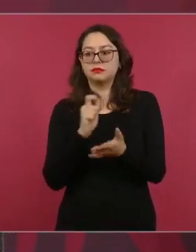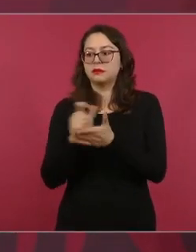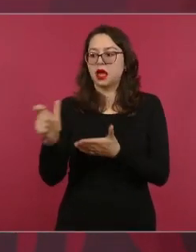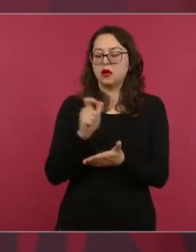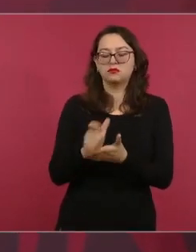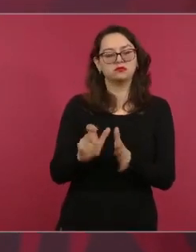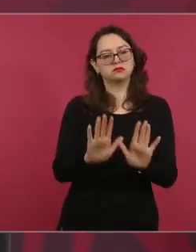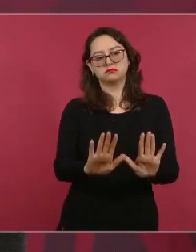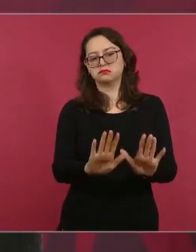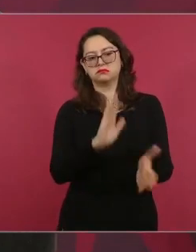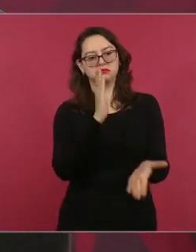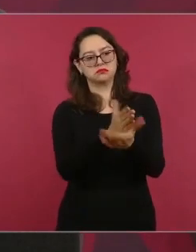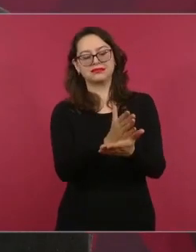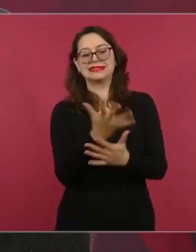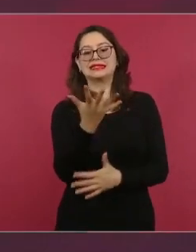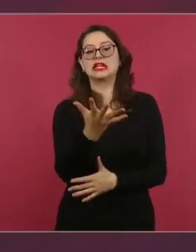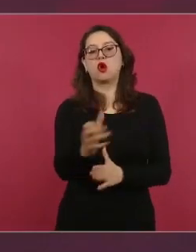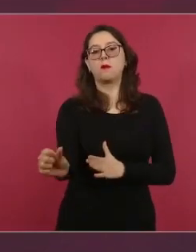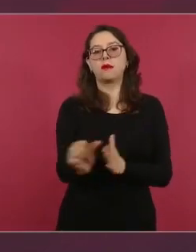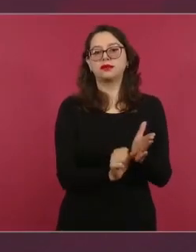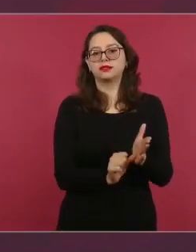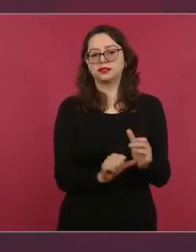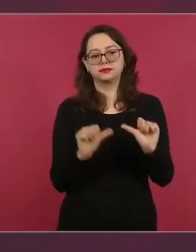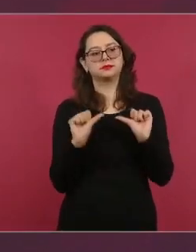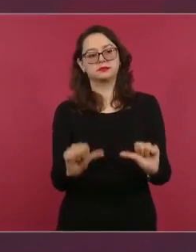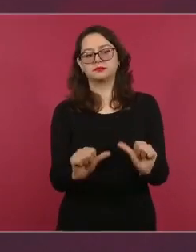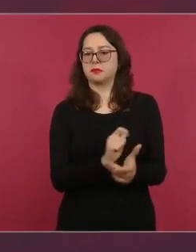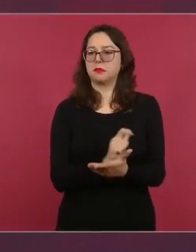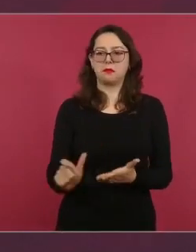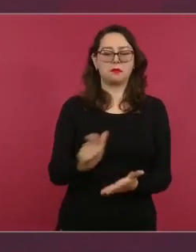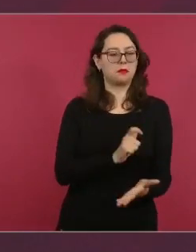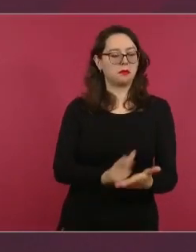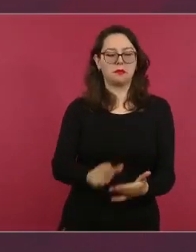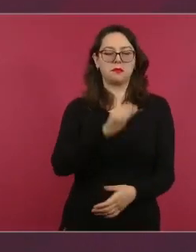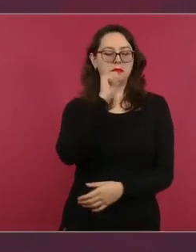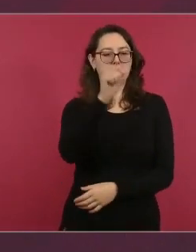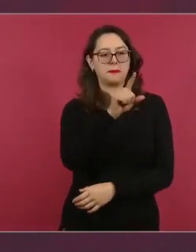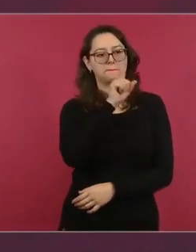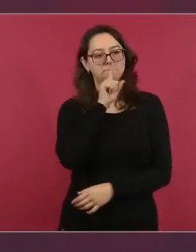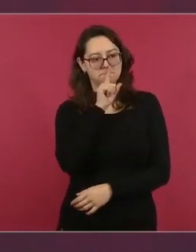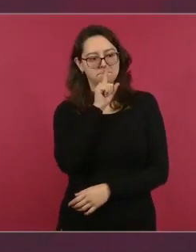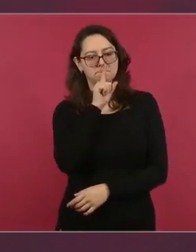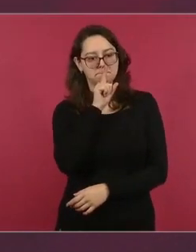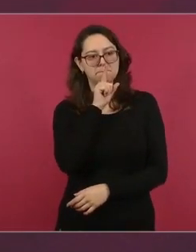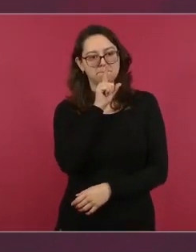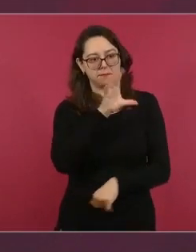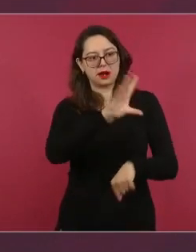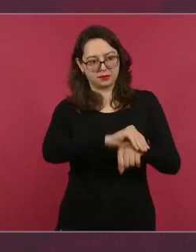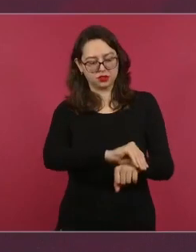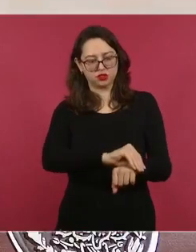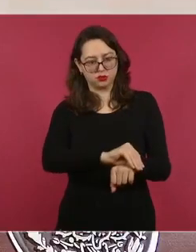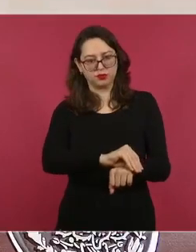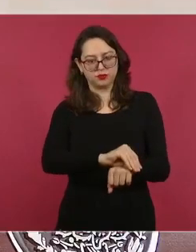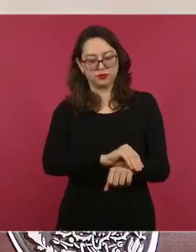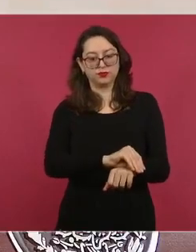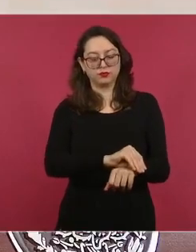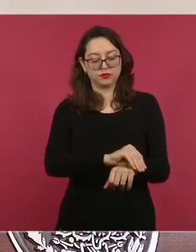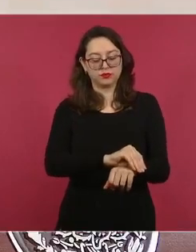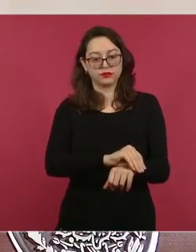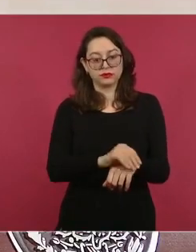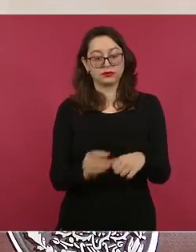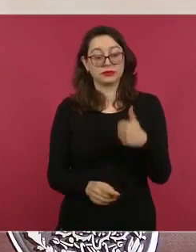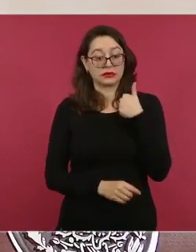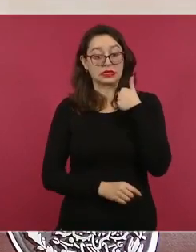Seis, no se pagará el servicio de luz, de energía